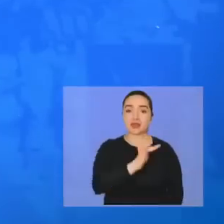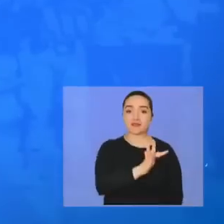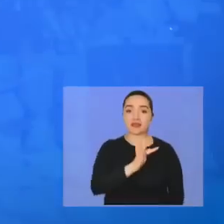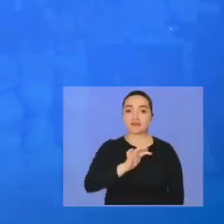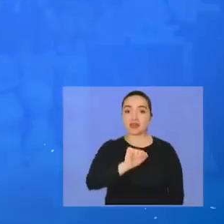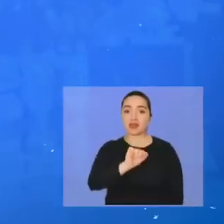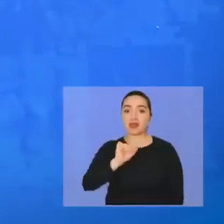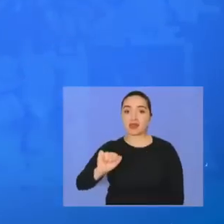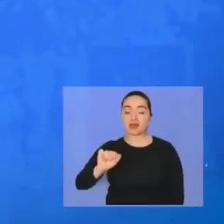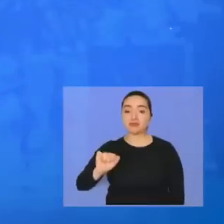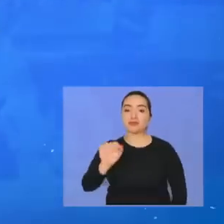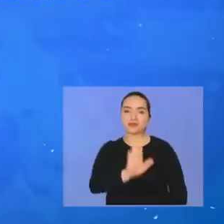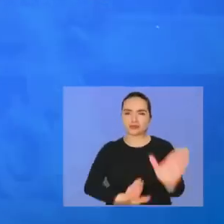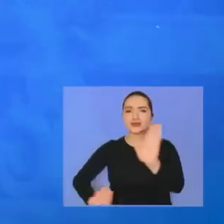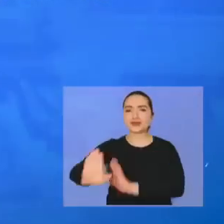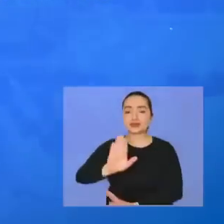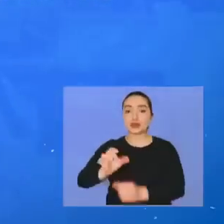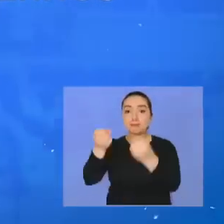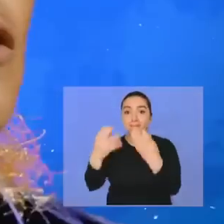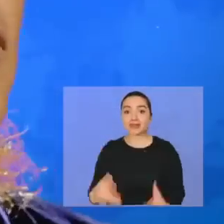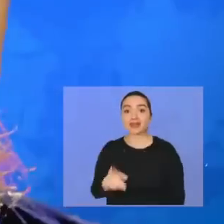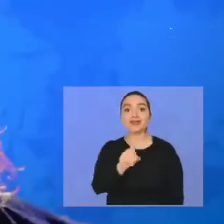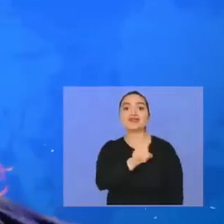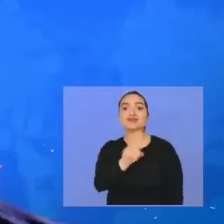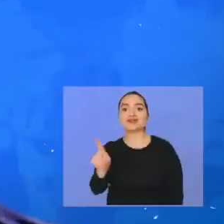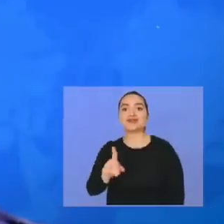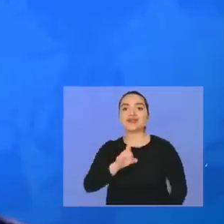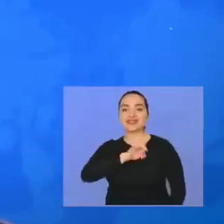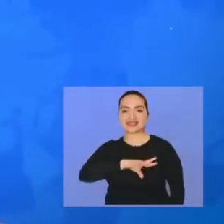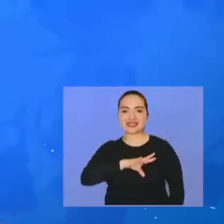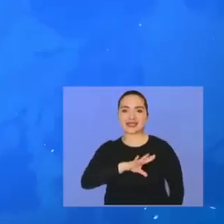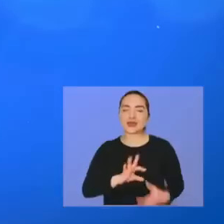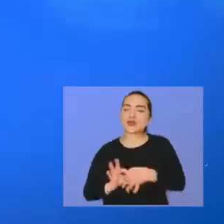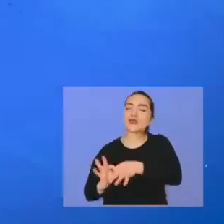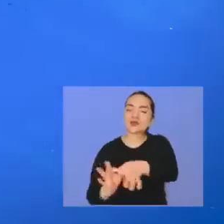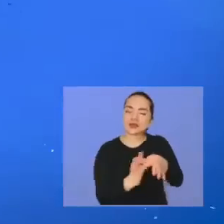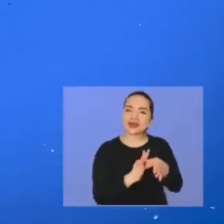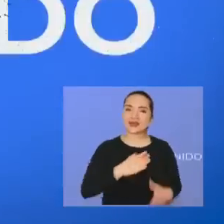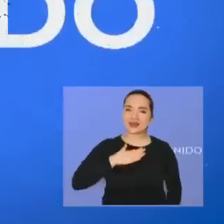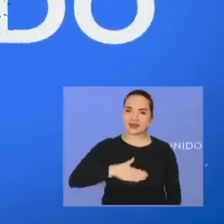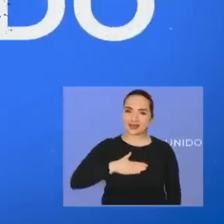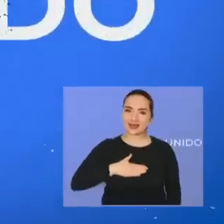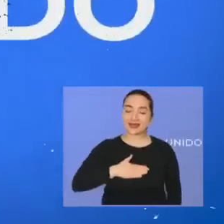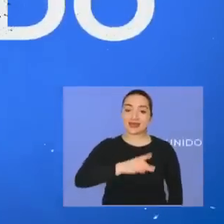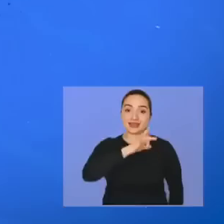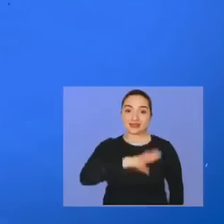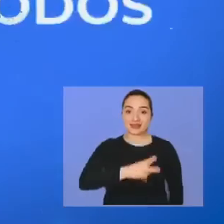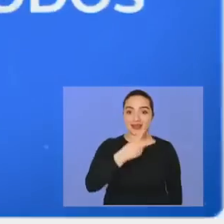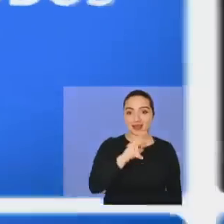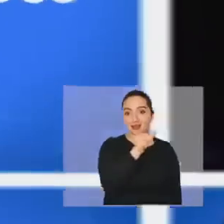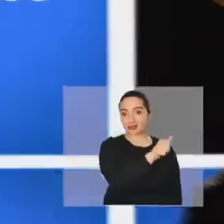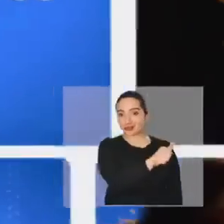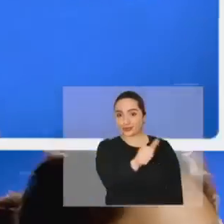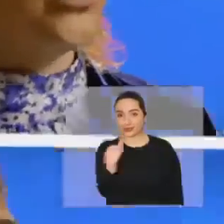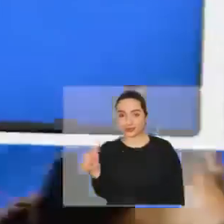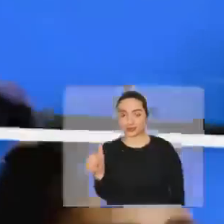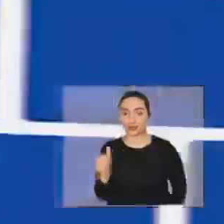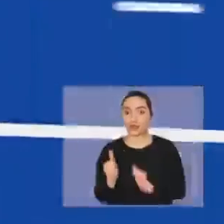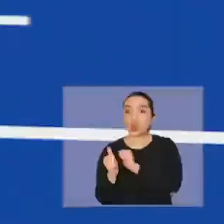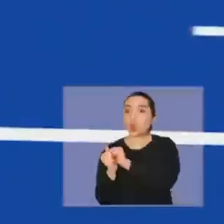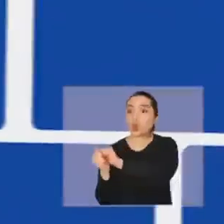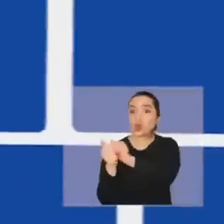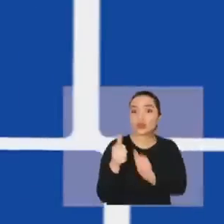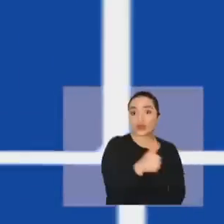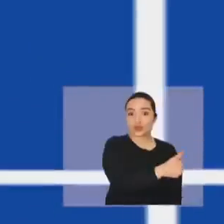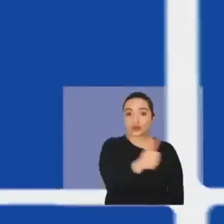Nuestras fuerzas armadas están para protegernos. No deberíamos desaprovecharlos. Porque quiere un Chile unido. Un Chile para todos.